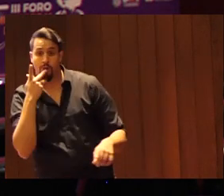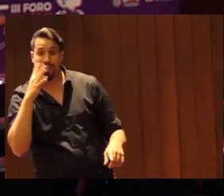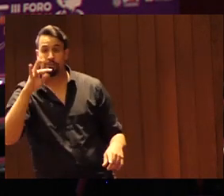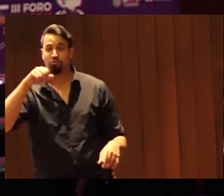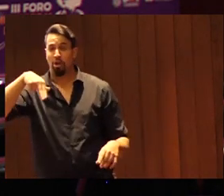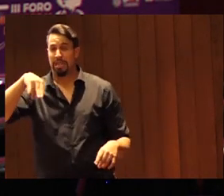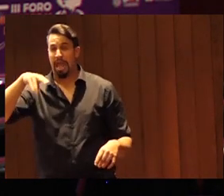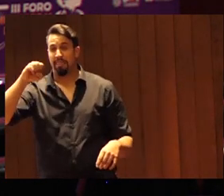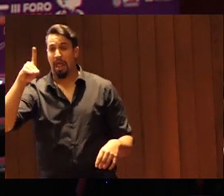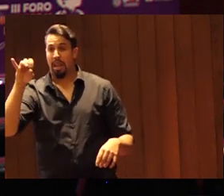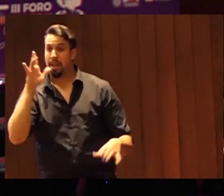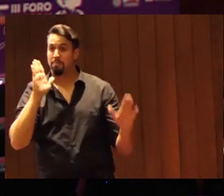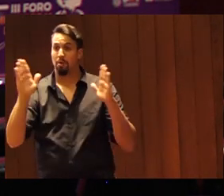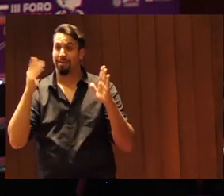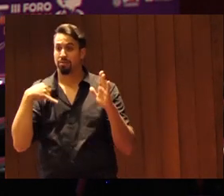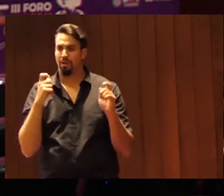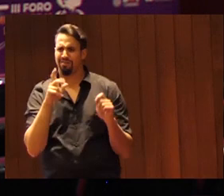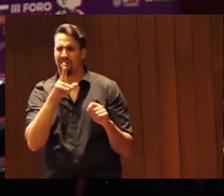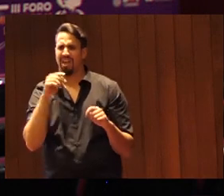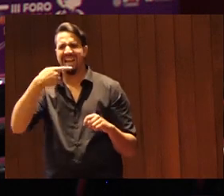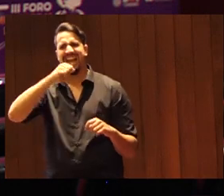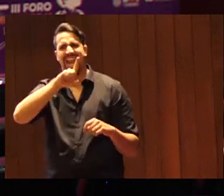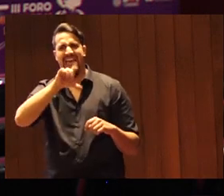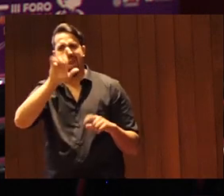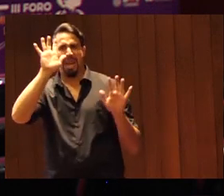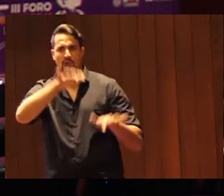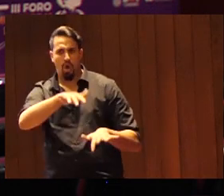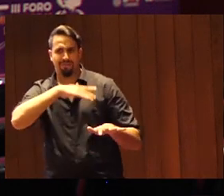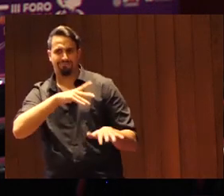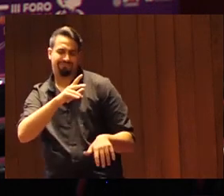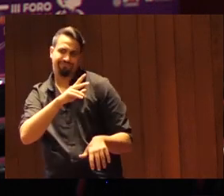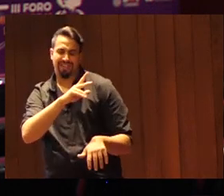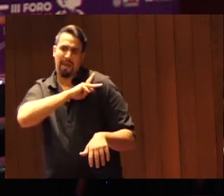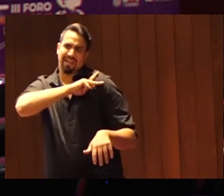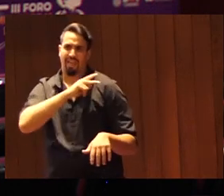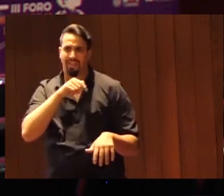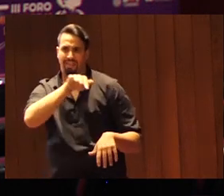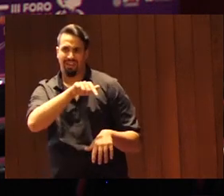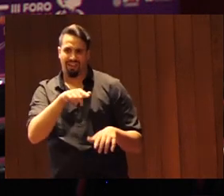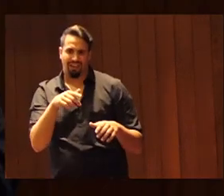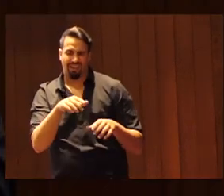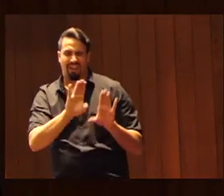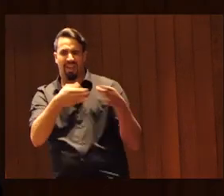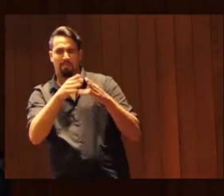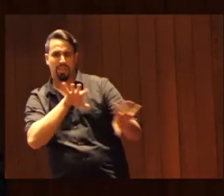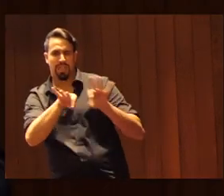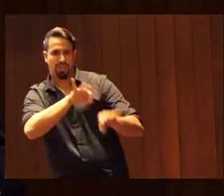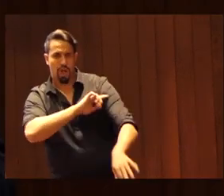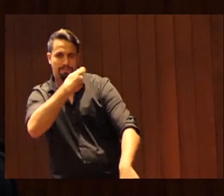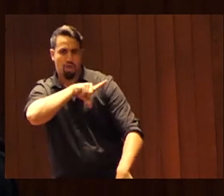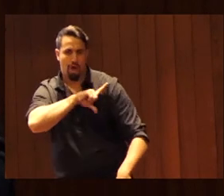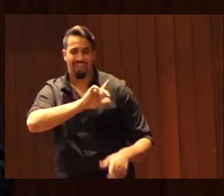cuando nombraron a Gala León capitana del equipo de la selección española de tenis. Yo no tengo ni idea,